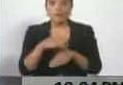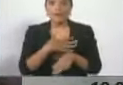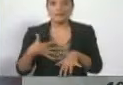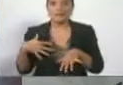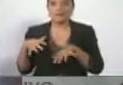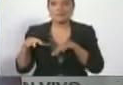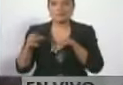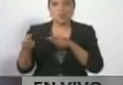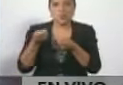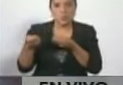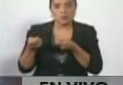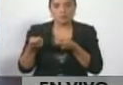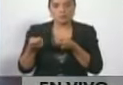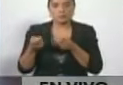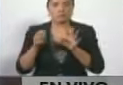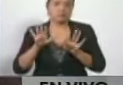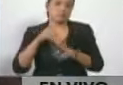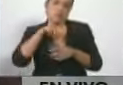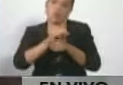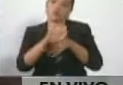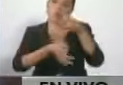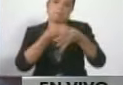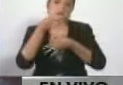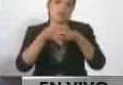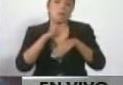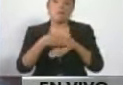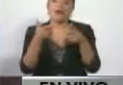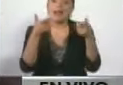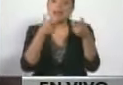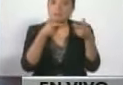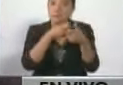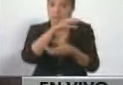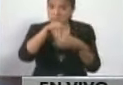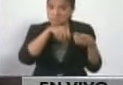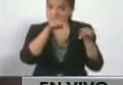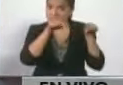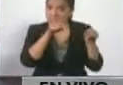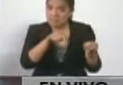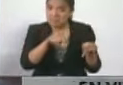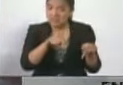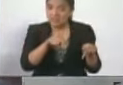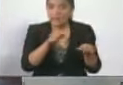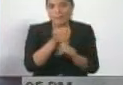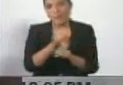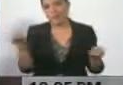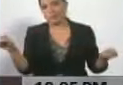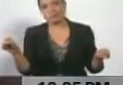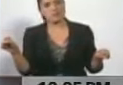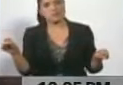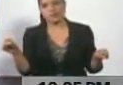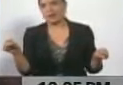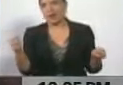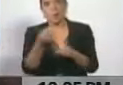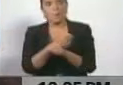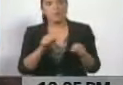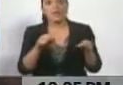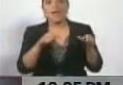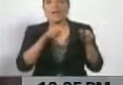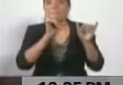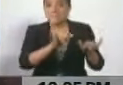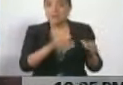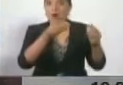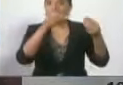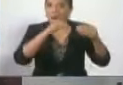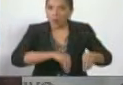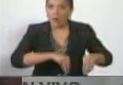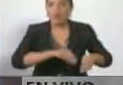vacía. No se puede explicar si no es porque las peleas intestinas les hace imposible ponerse de acuerdo inclusive para asistir